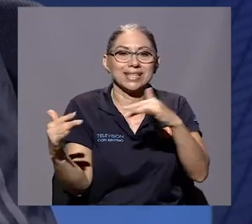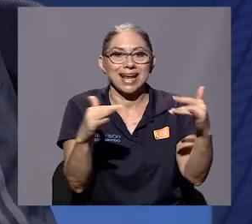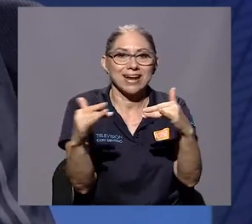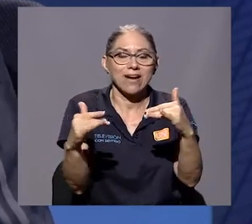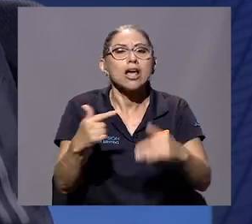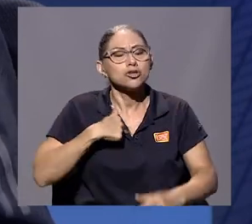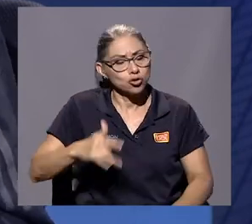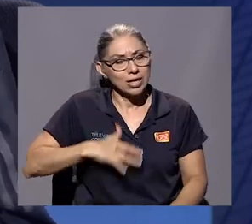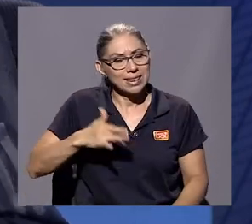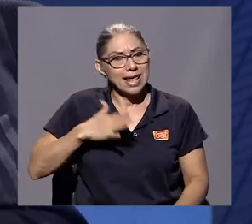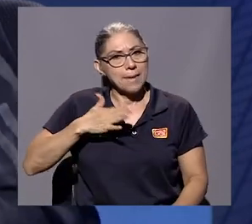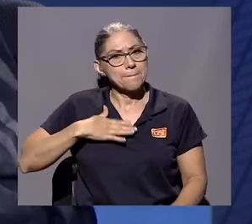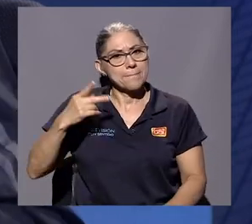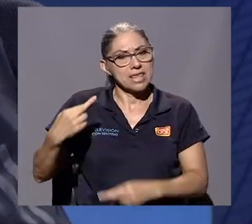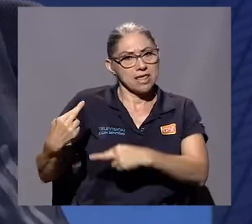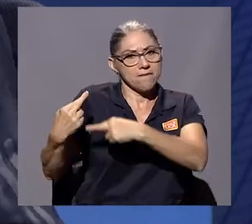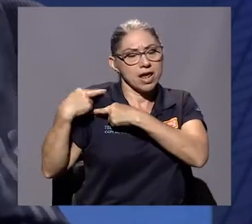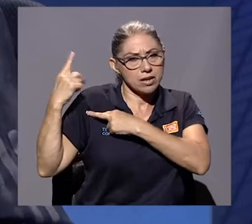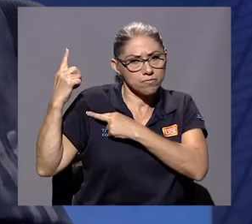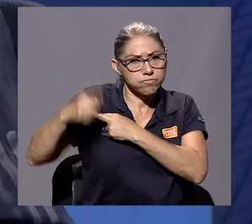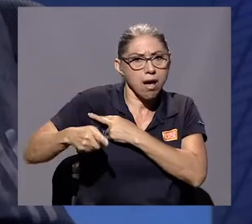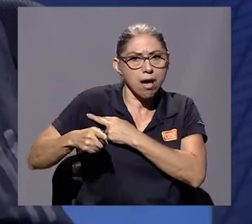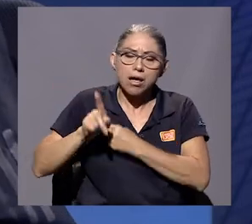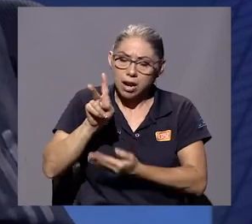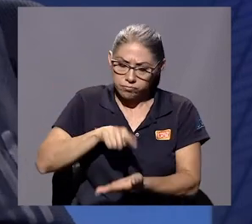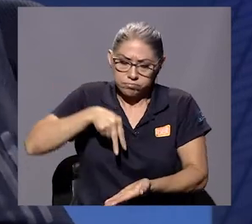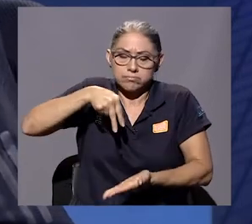creía que era mi deber patriótico,